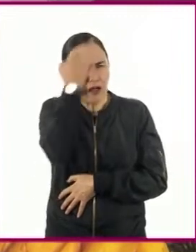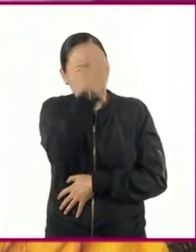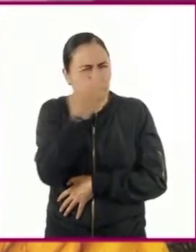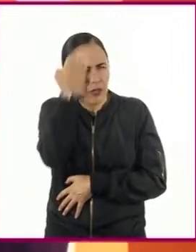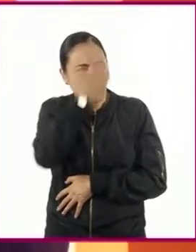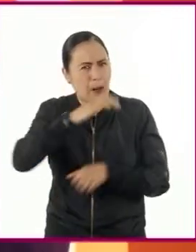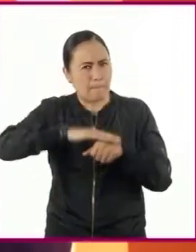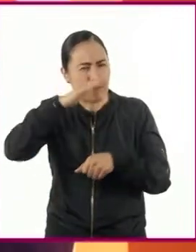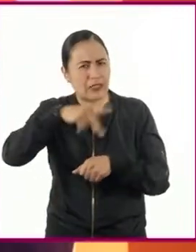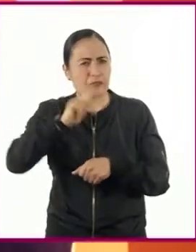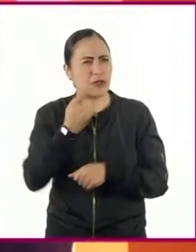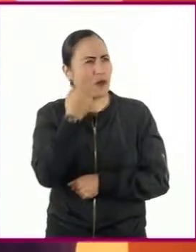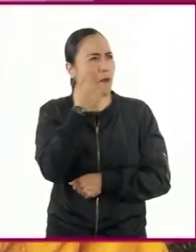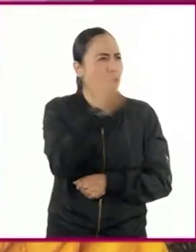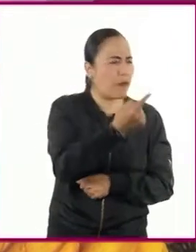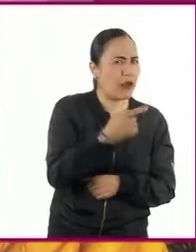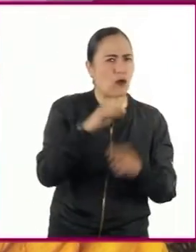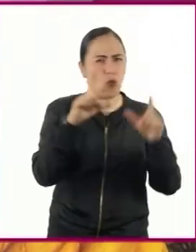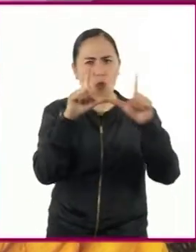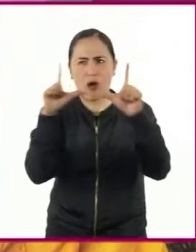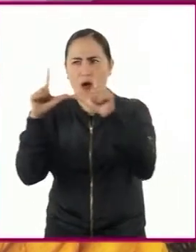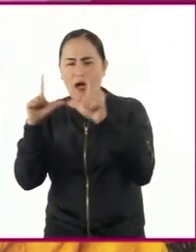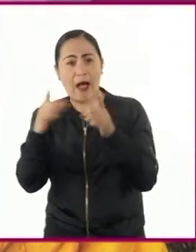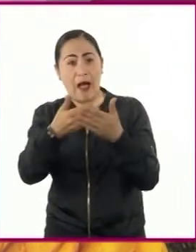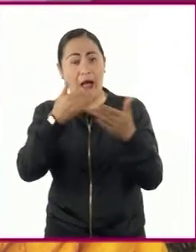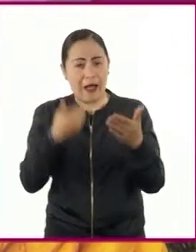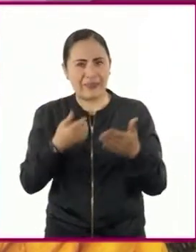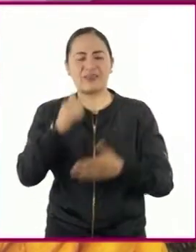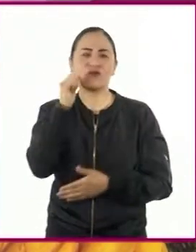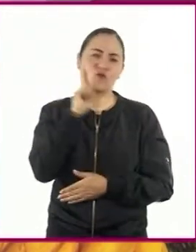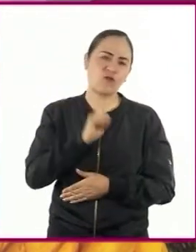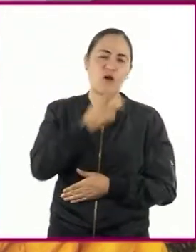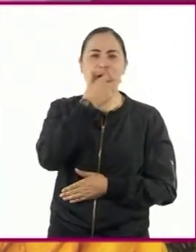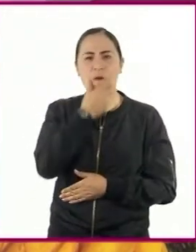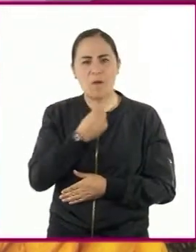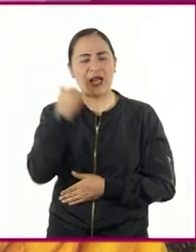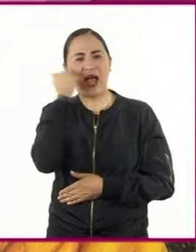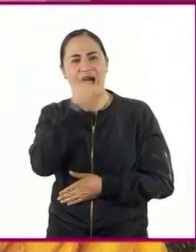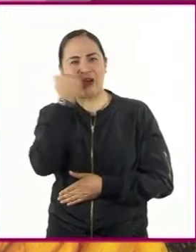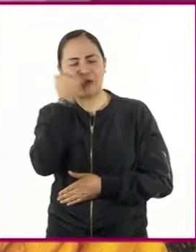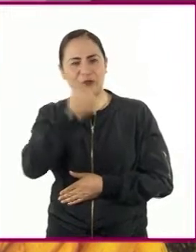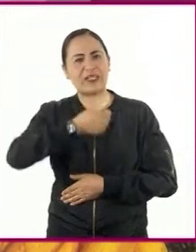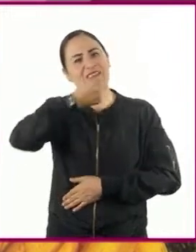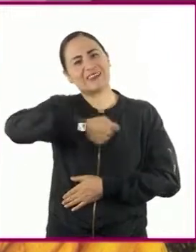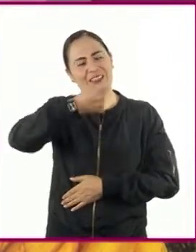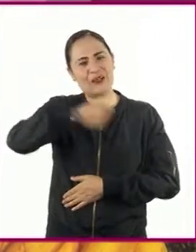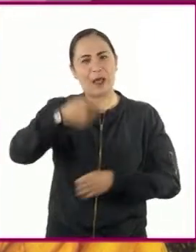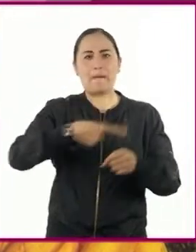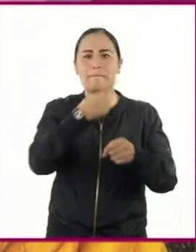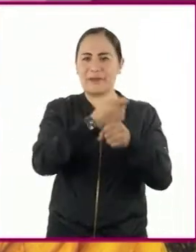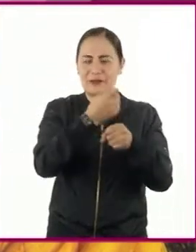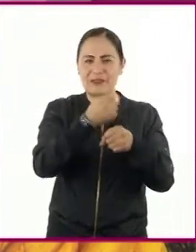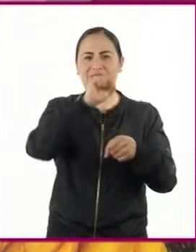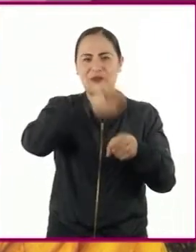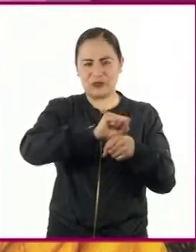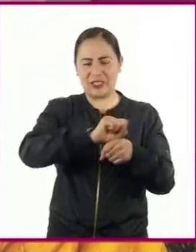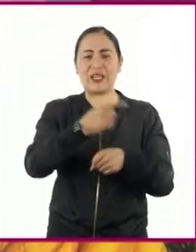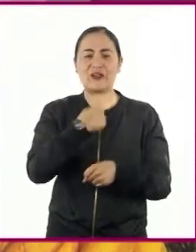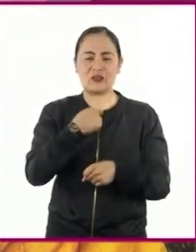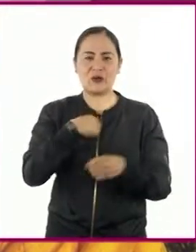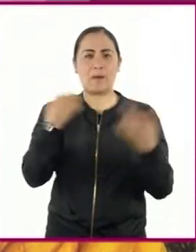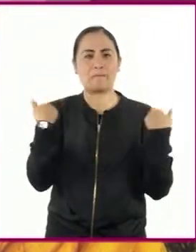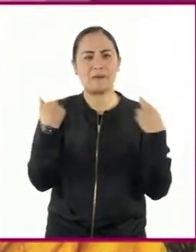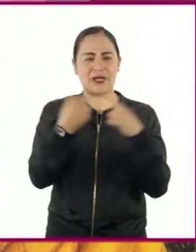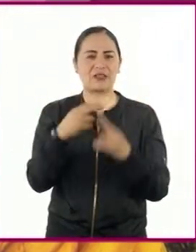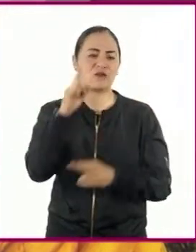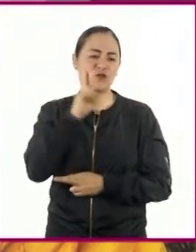visitando esta galería, saludemos a nuestras alumnas y alumnos de primer año de secundaria. Yo soy la